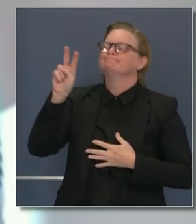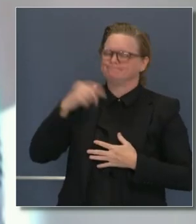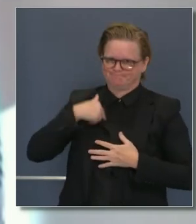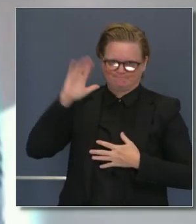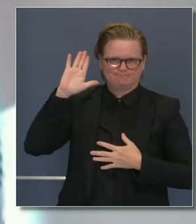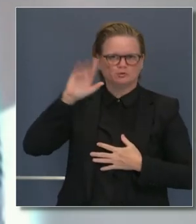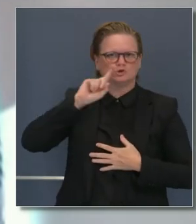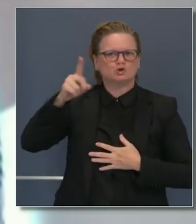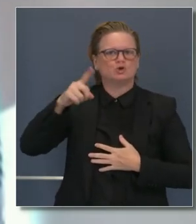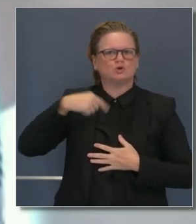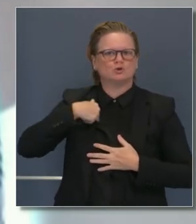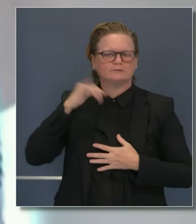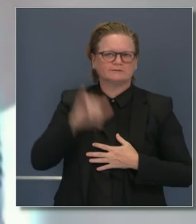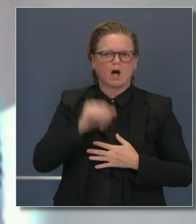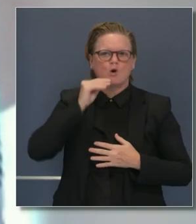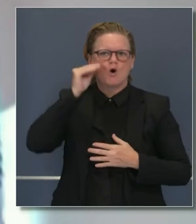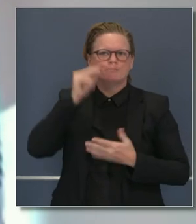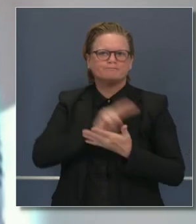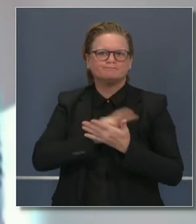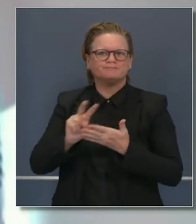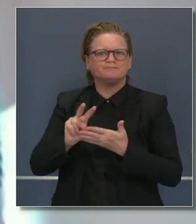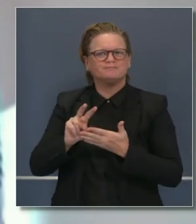sobreponernos a COVID-19.